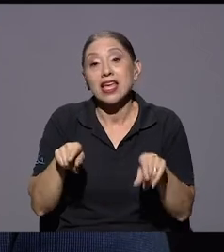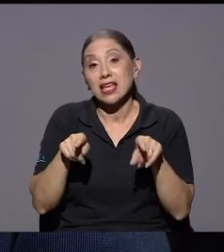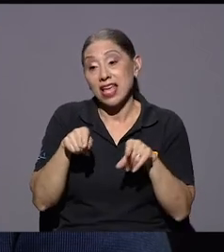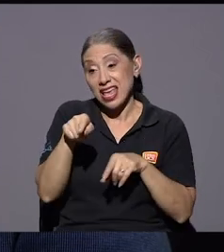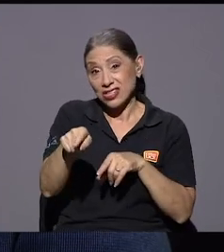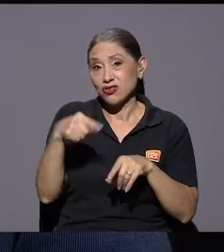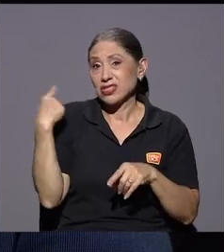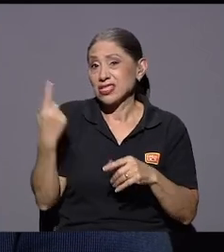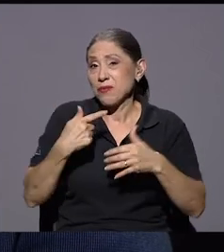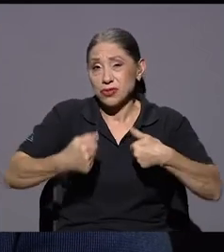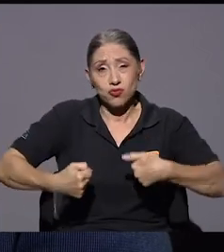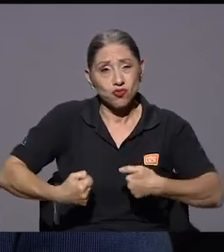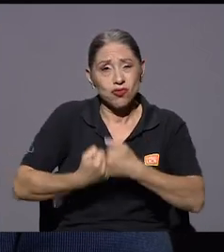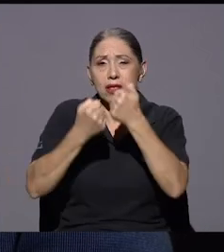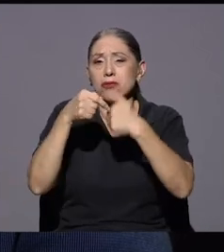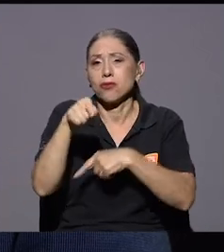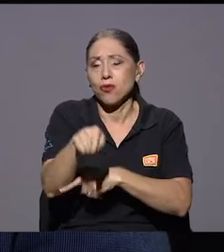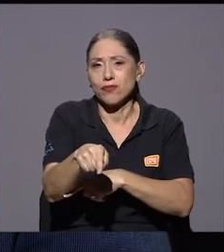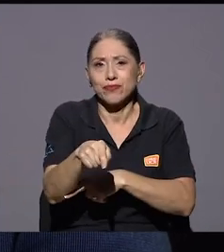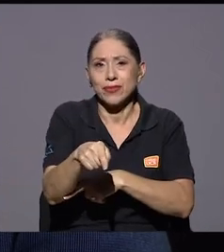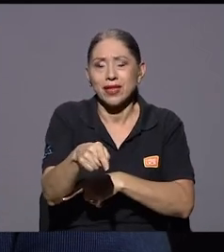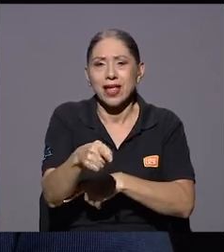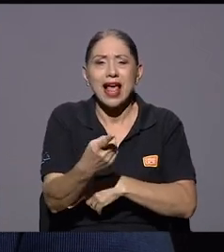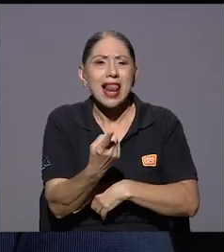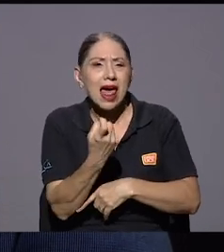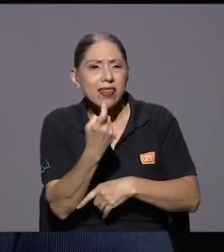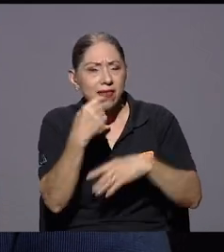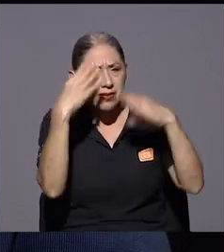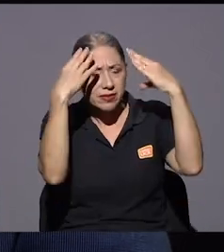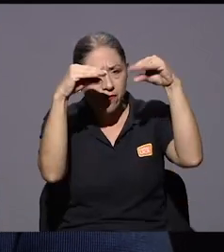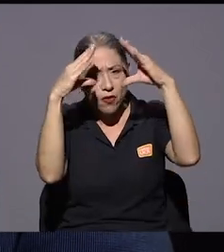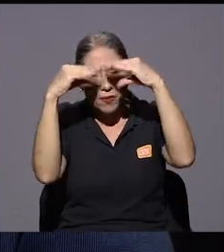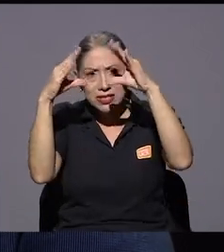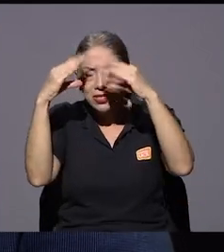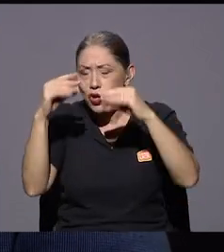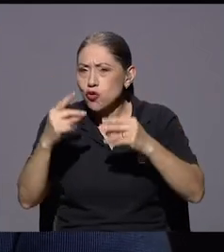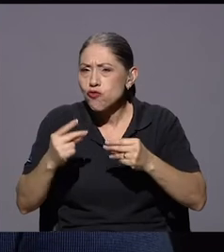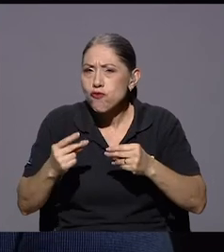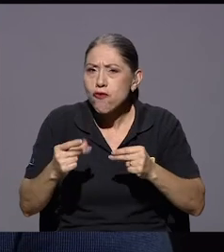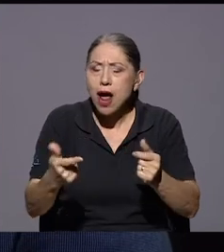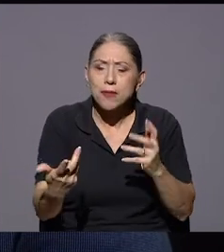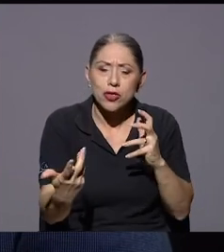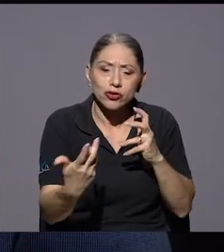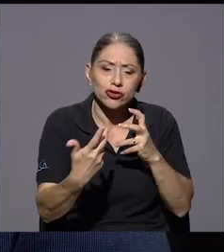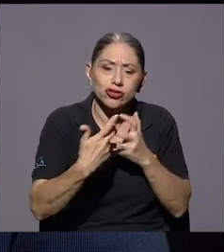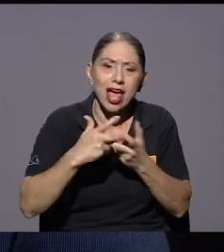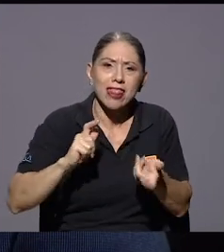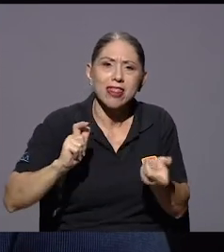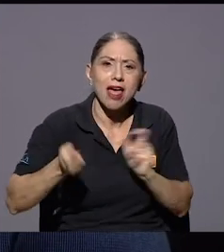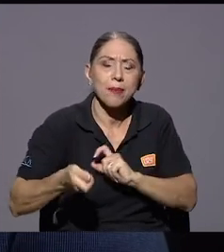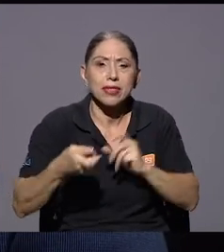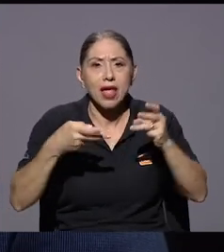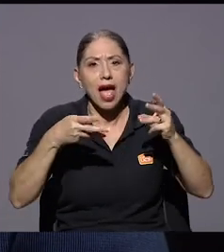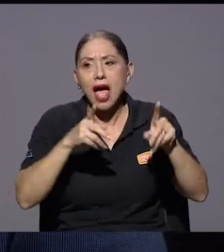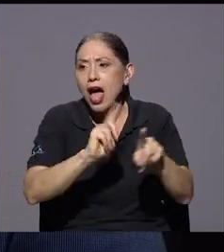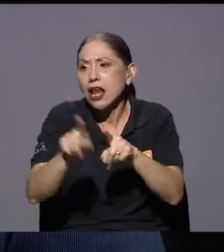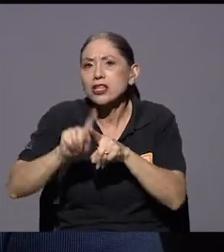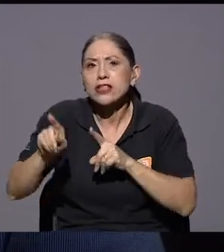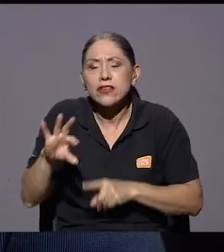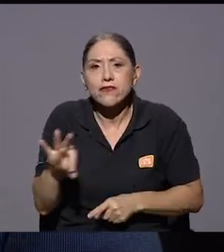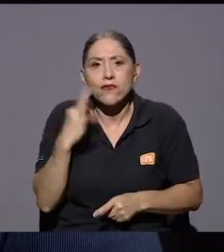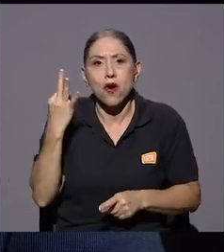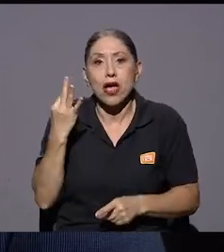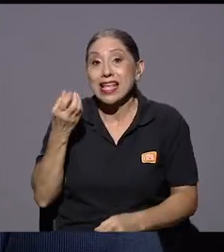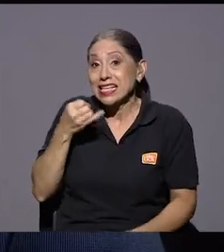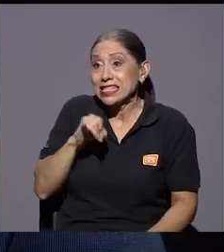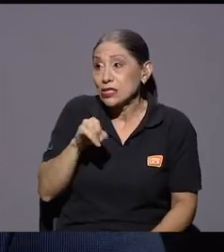periodismo en esta lucha es la desinformación se adapta rapidísimo a los medios a cómo lo estamos usando o sea